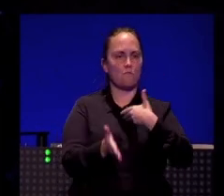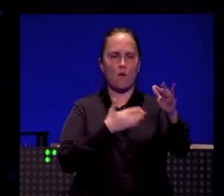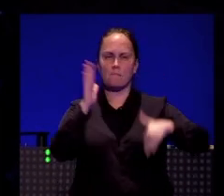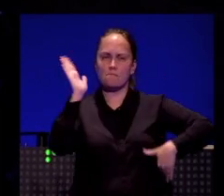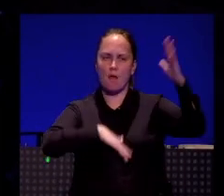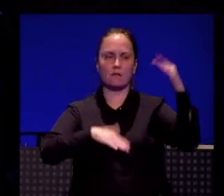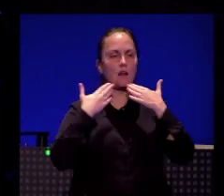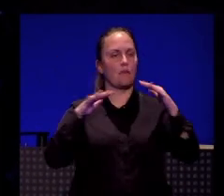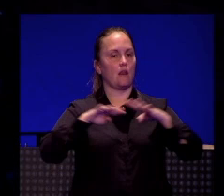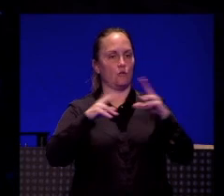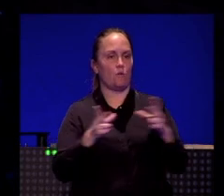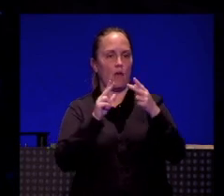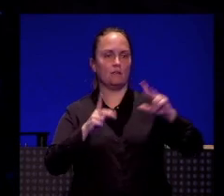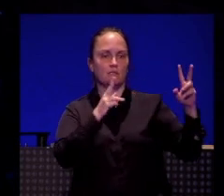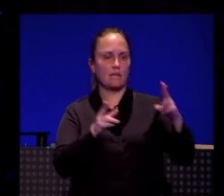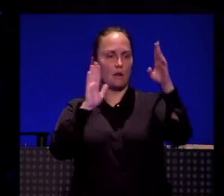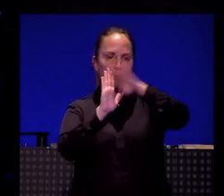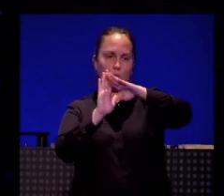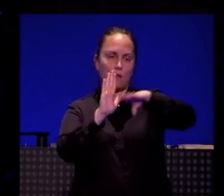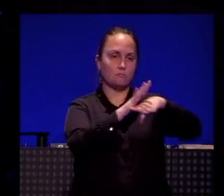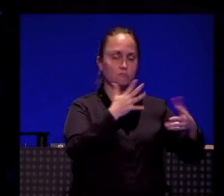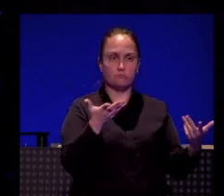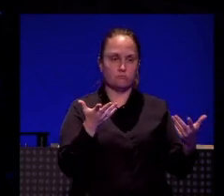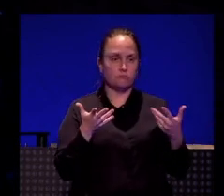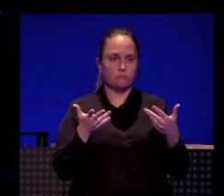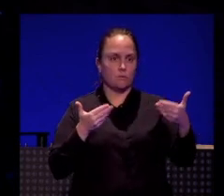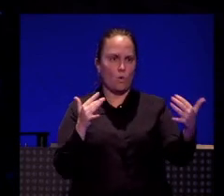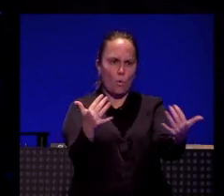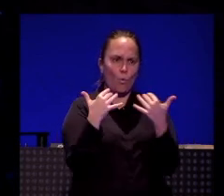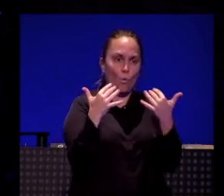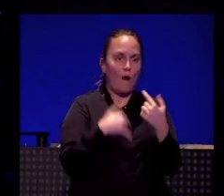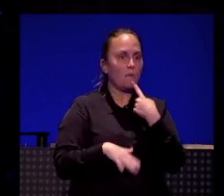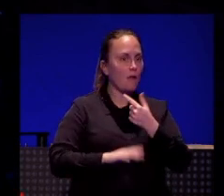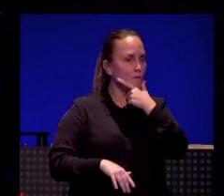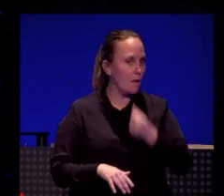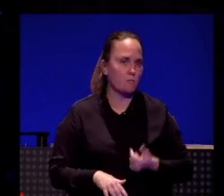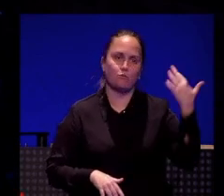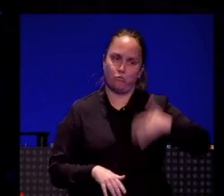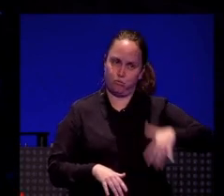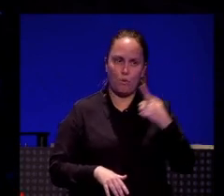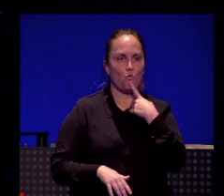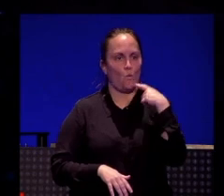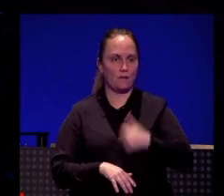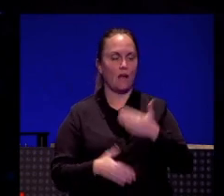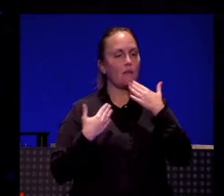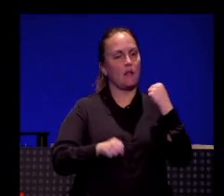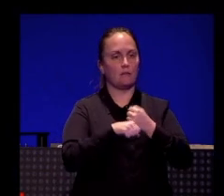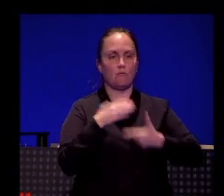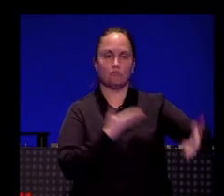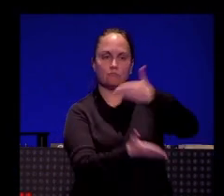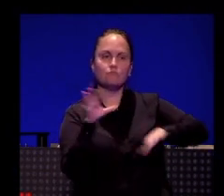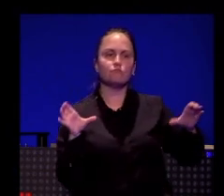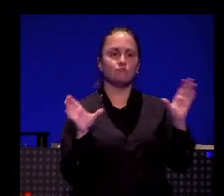sociales de nuestras series y programas que se dice pronto y esto es gracias a un trabajo en equipo y gracias a